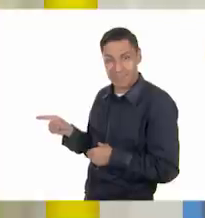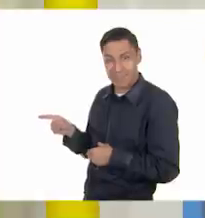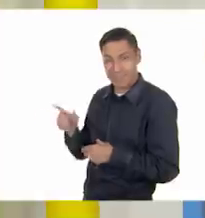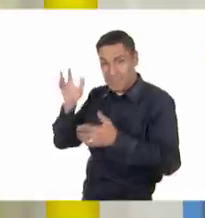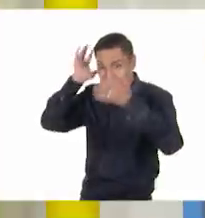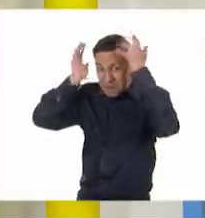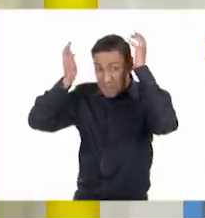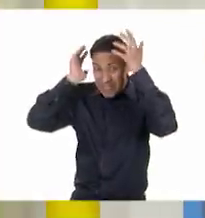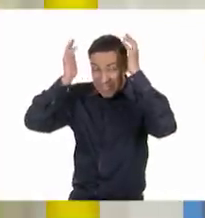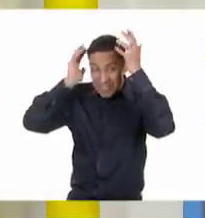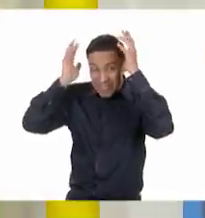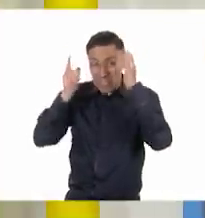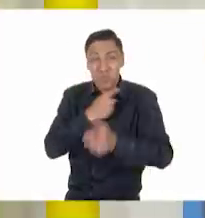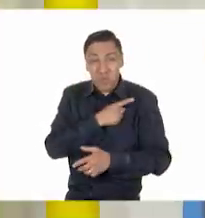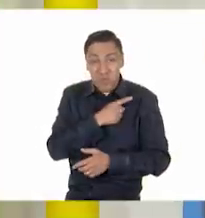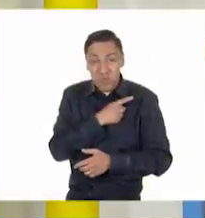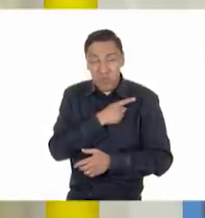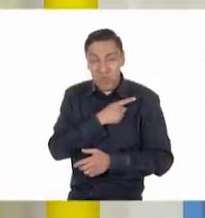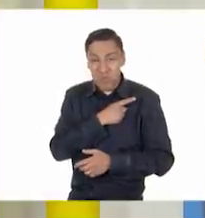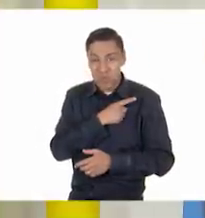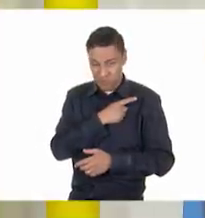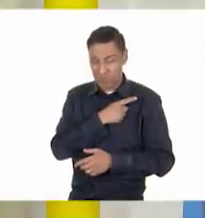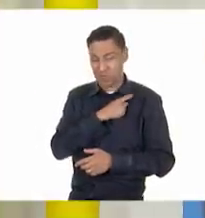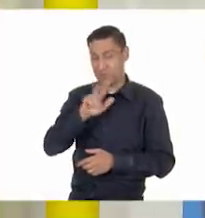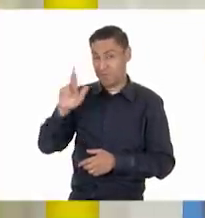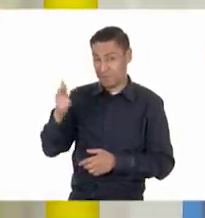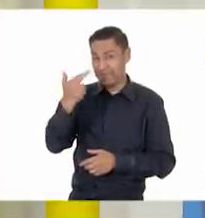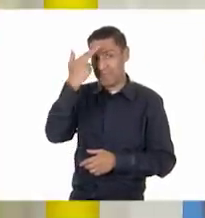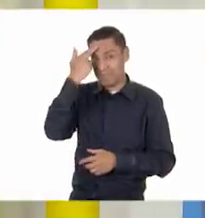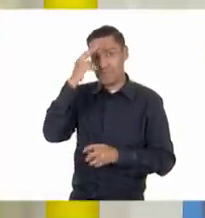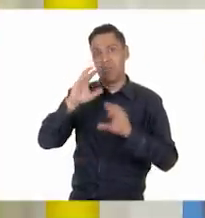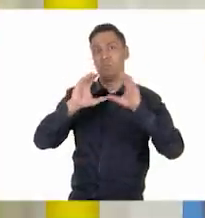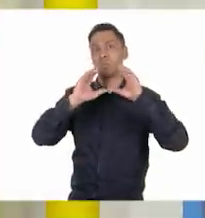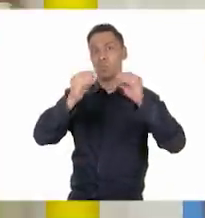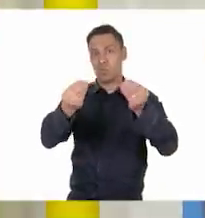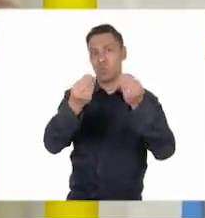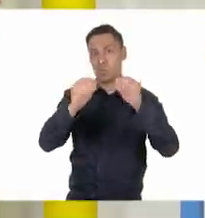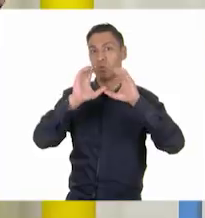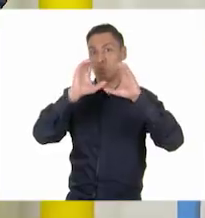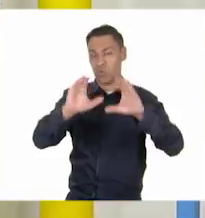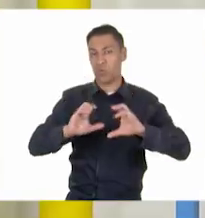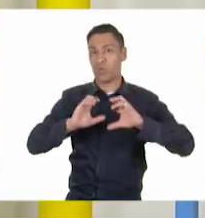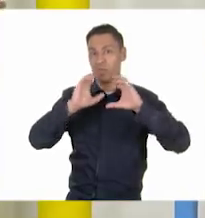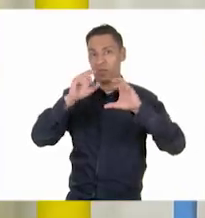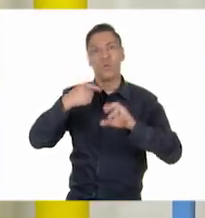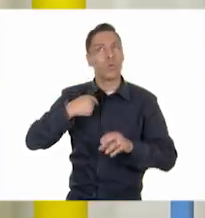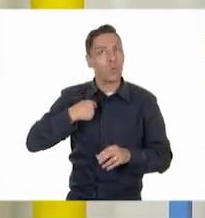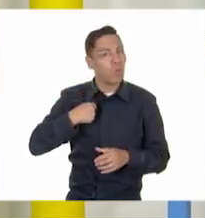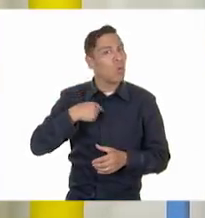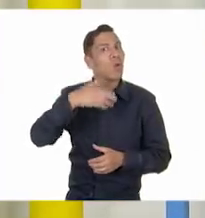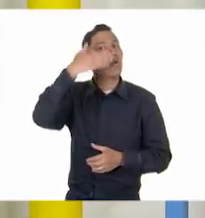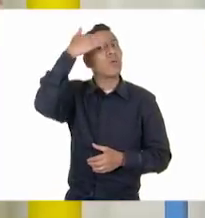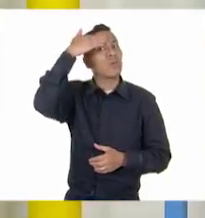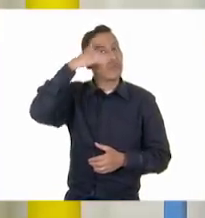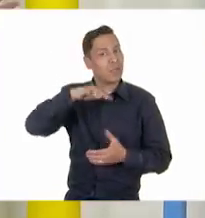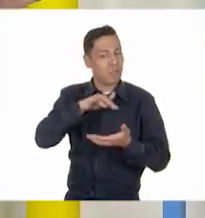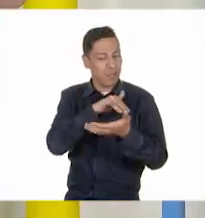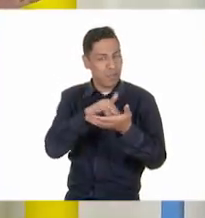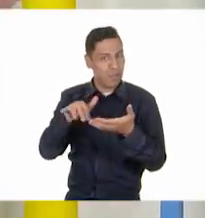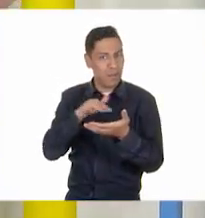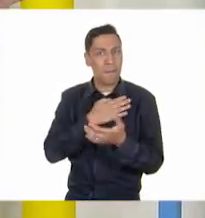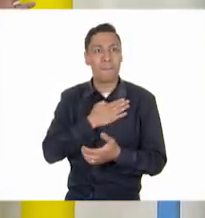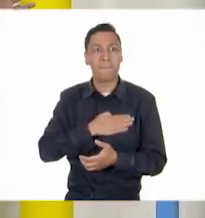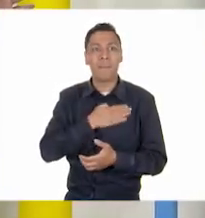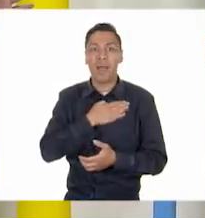comenzarán a bañarse solos. Recuerden que hay que tener mucho cuidado. Yo he leído desde hace tiempo que el baño